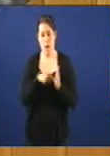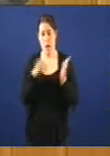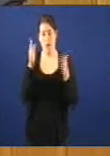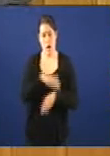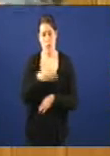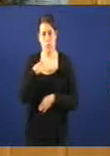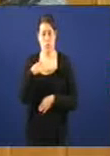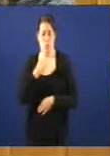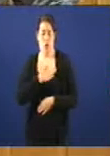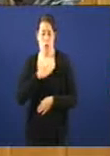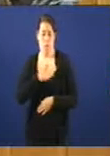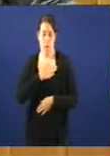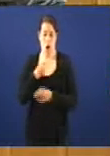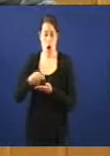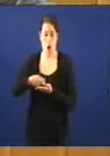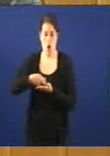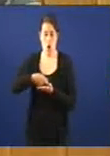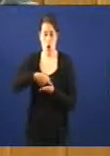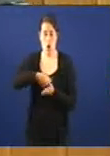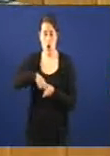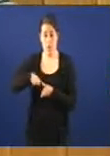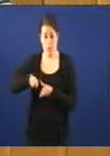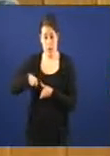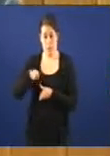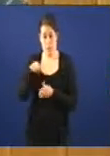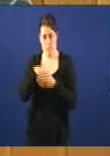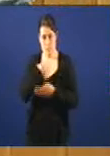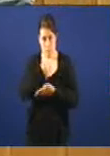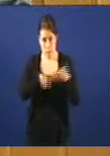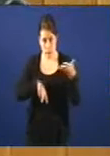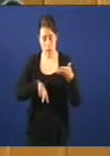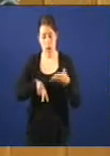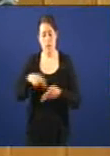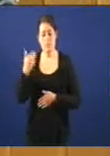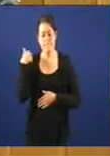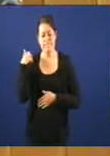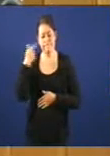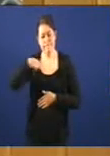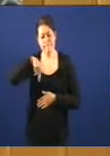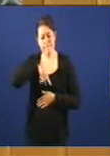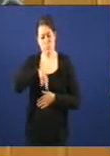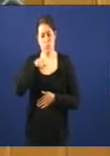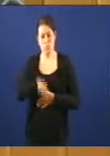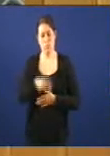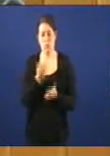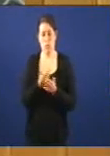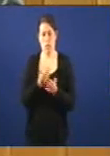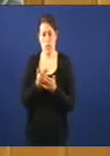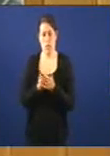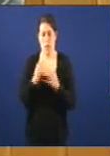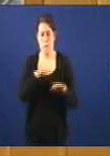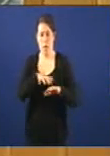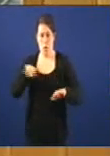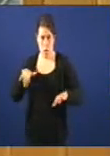conserveiras en Galicia. Non fixemos noso día xa unha proposta que foi aprobada por unanimidade neste pleno, donde se